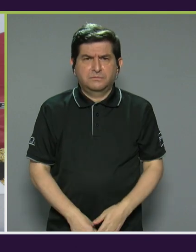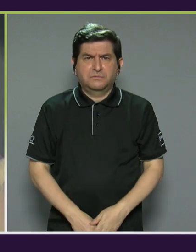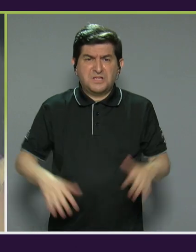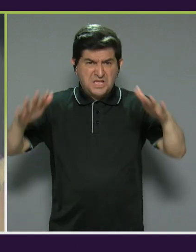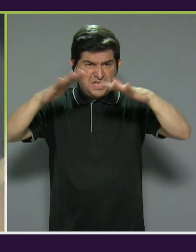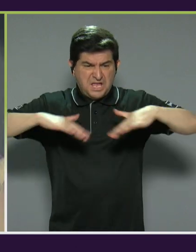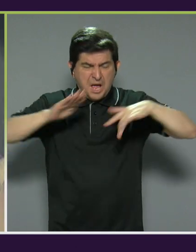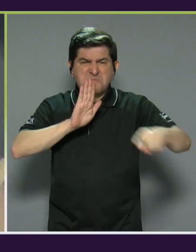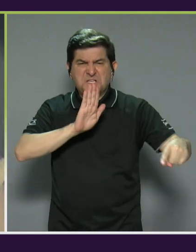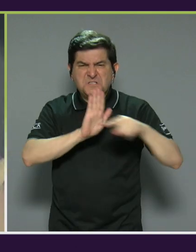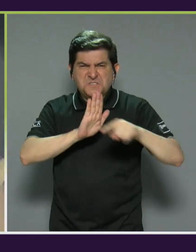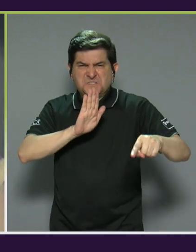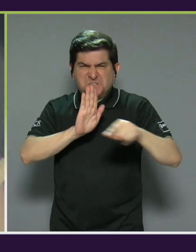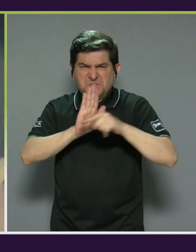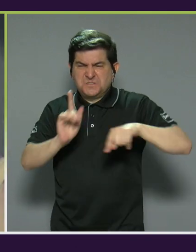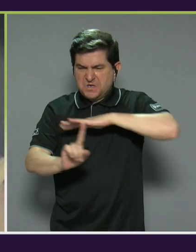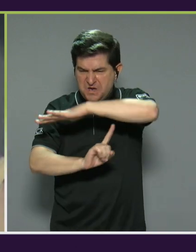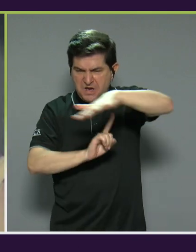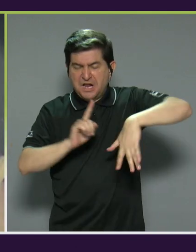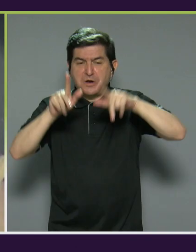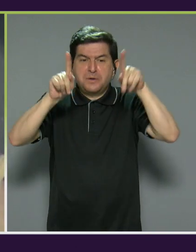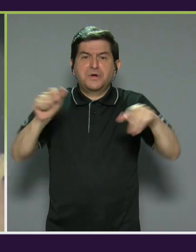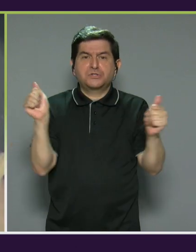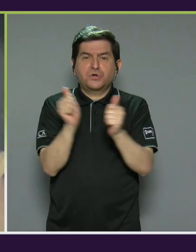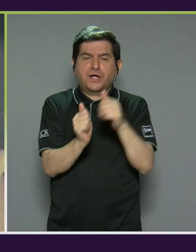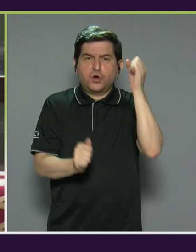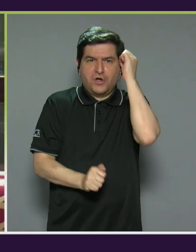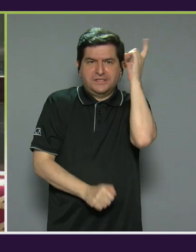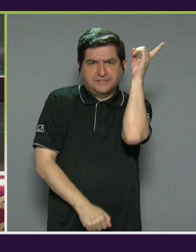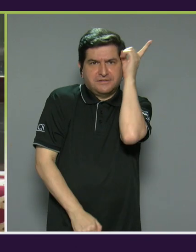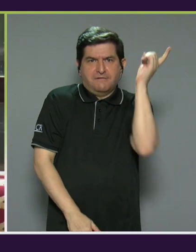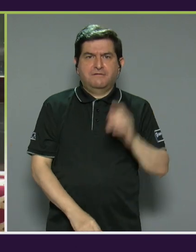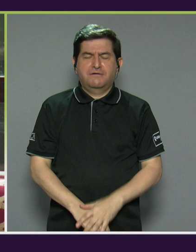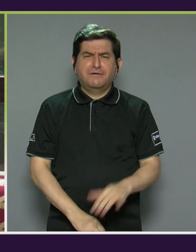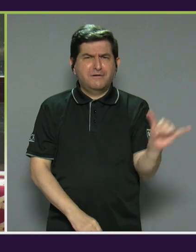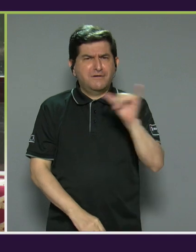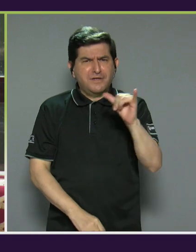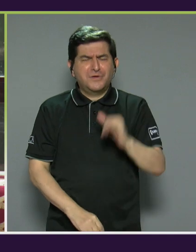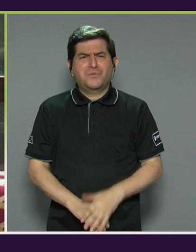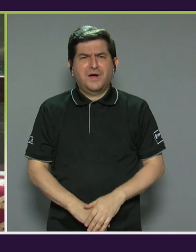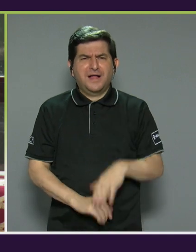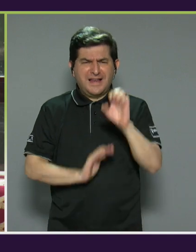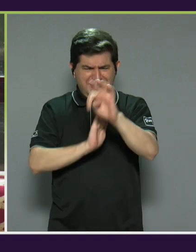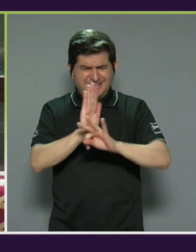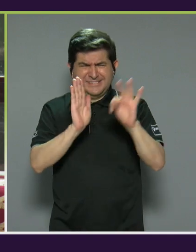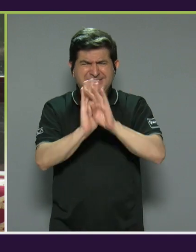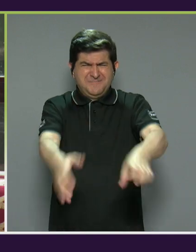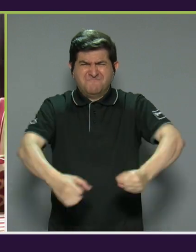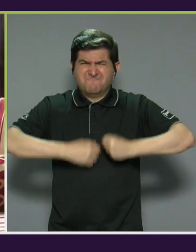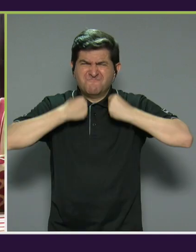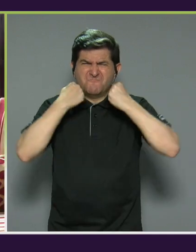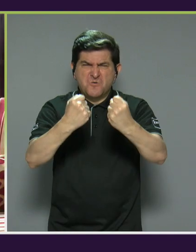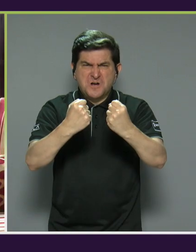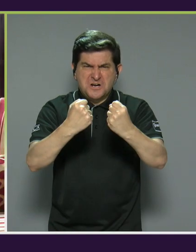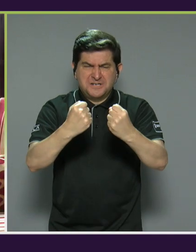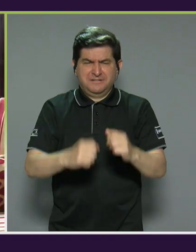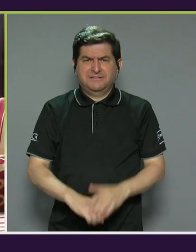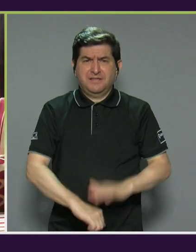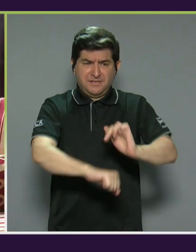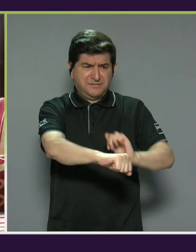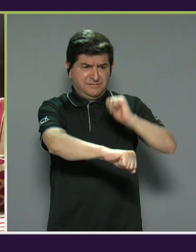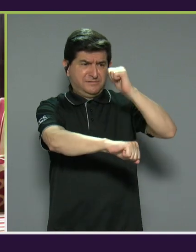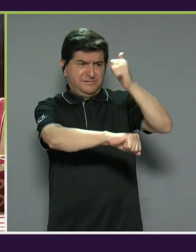ambiente de negatividad alrededor de una persona con síndrome de Down y también un estigma fuerte sobre